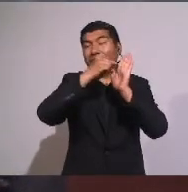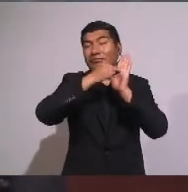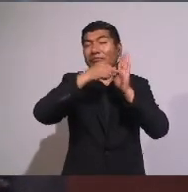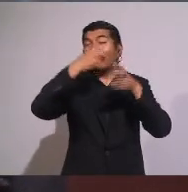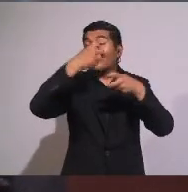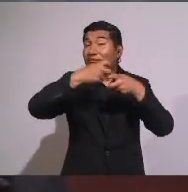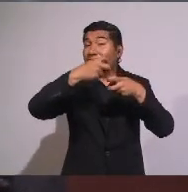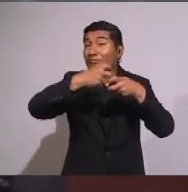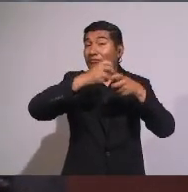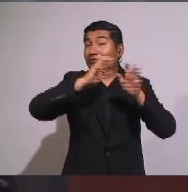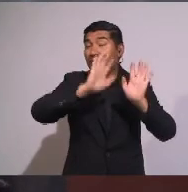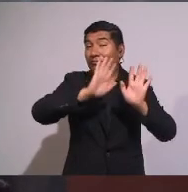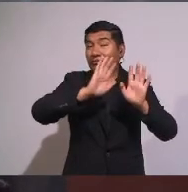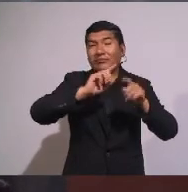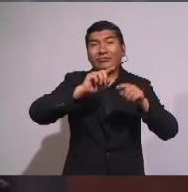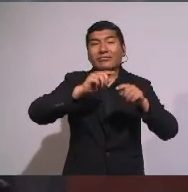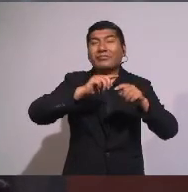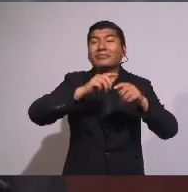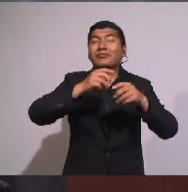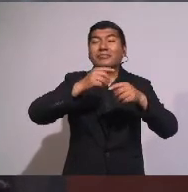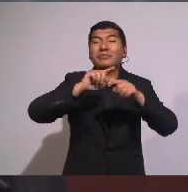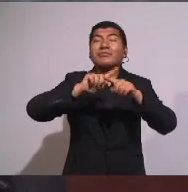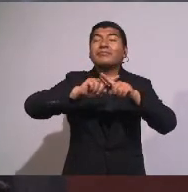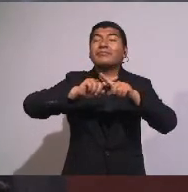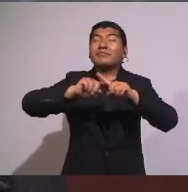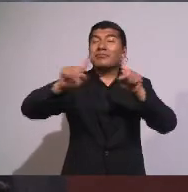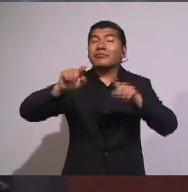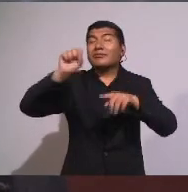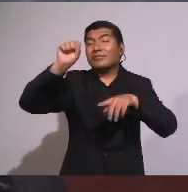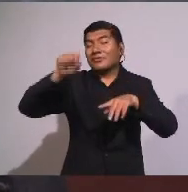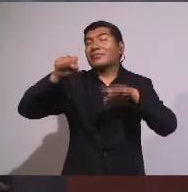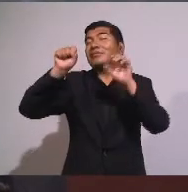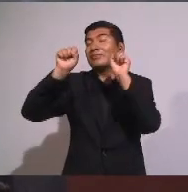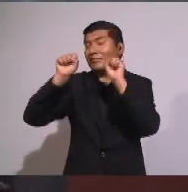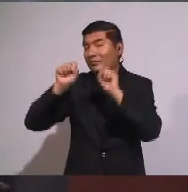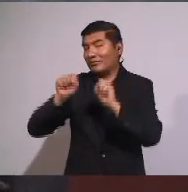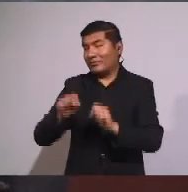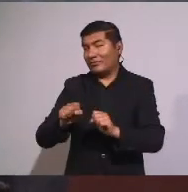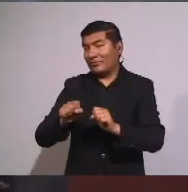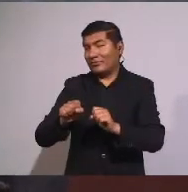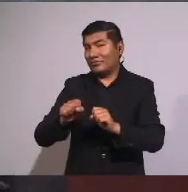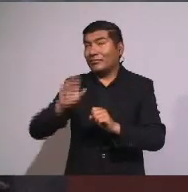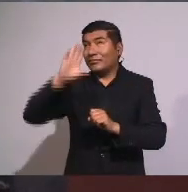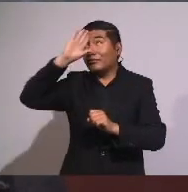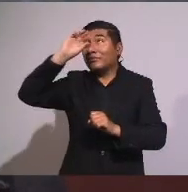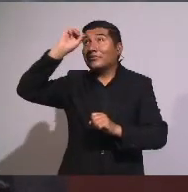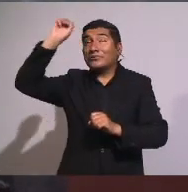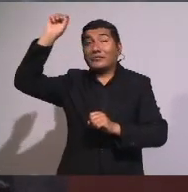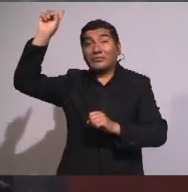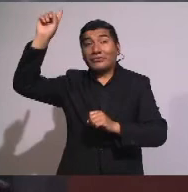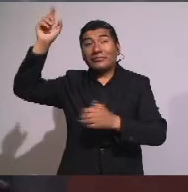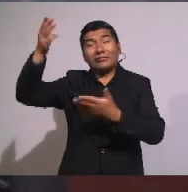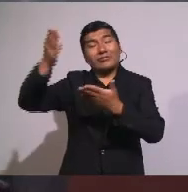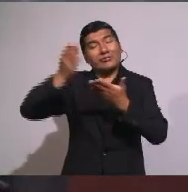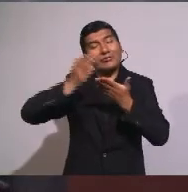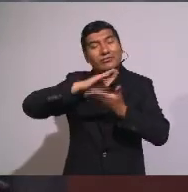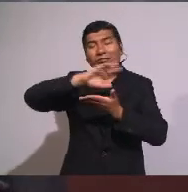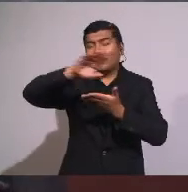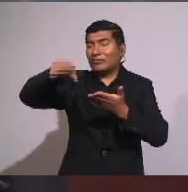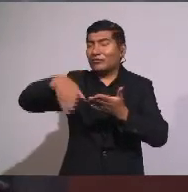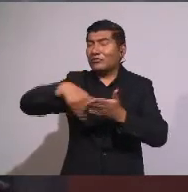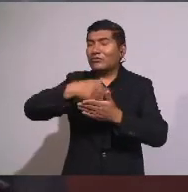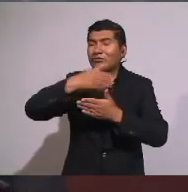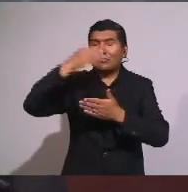difícil Pero no imposible Y es posible Porque Él nos proporciona Todas las gracias